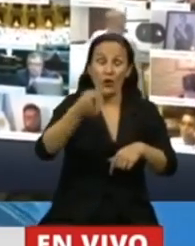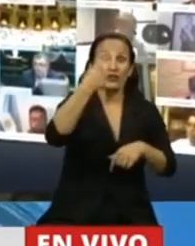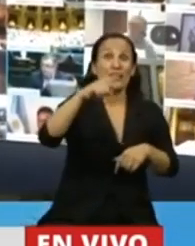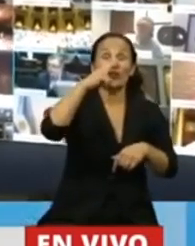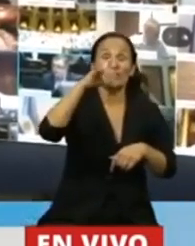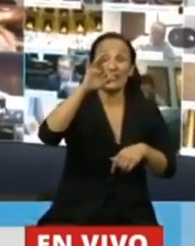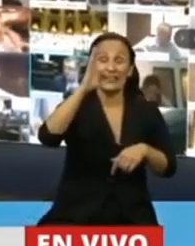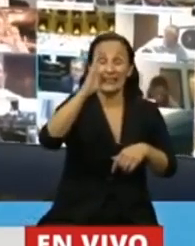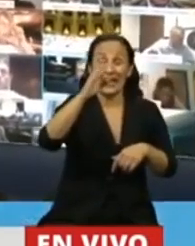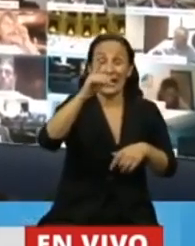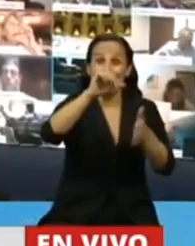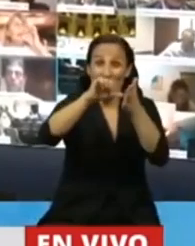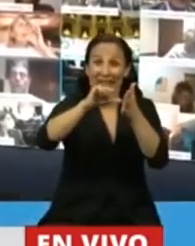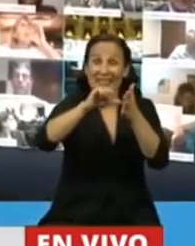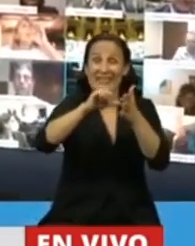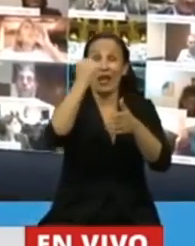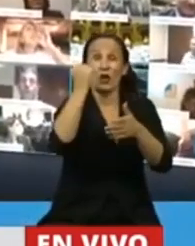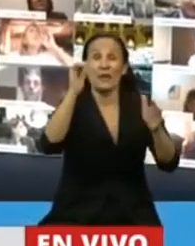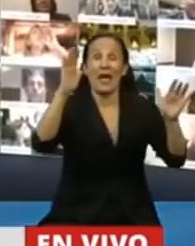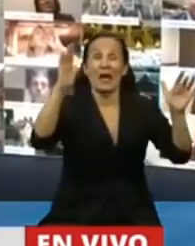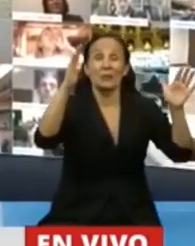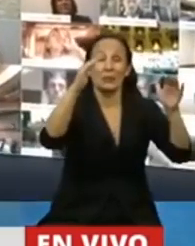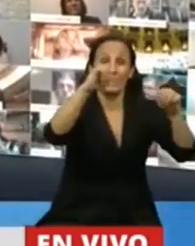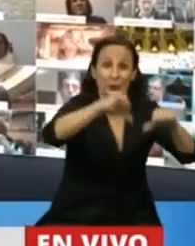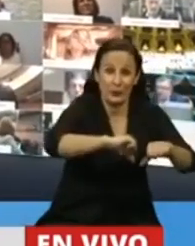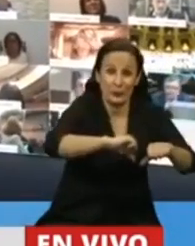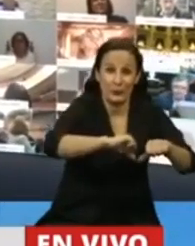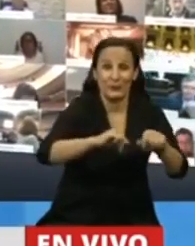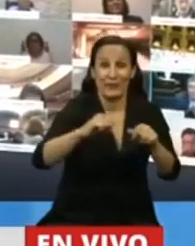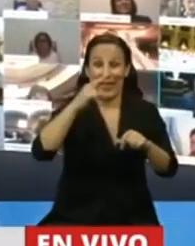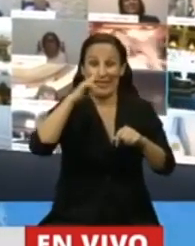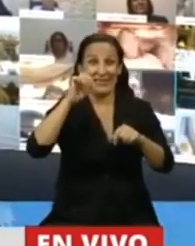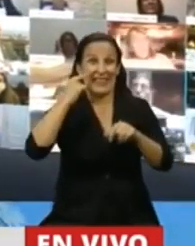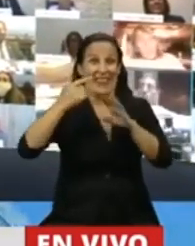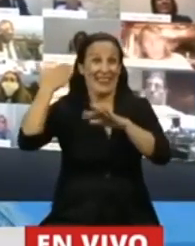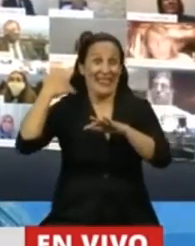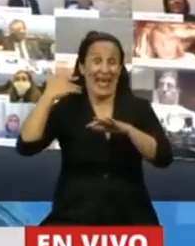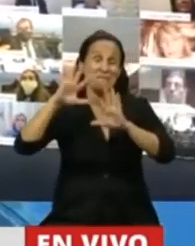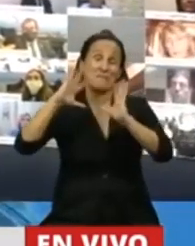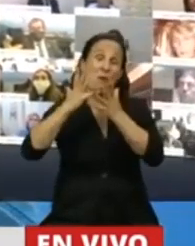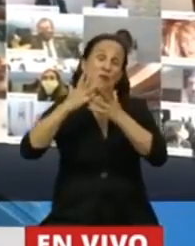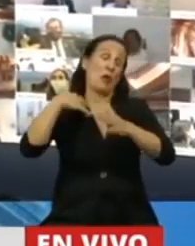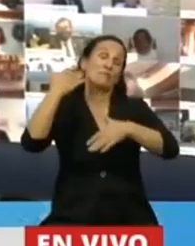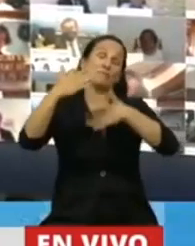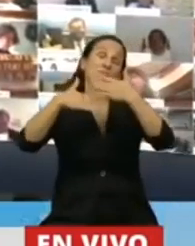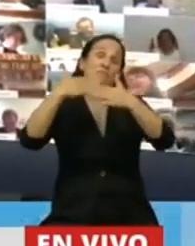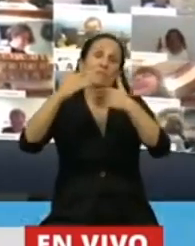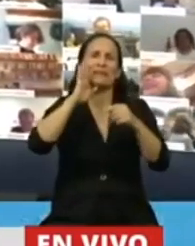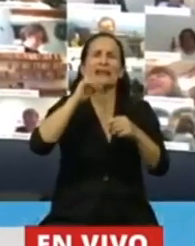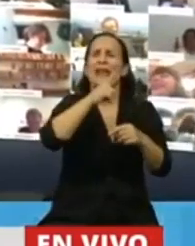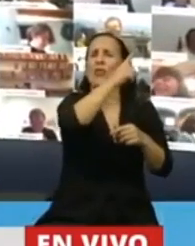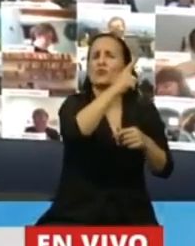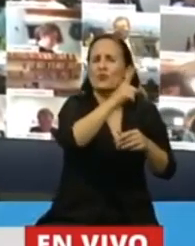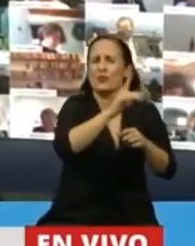en su economía. Hace 70 días el mundo iba en otra dirección. En Estados Unidos estaban